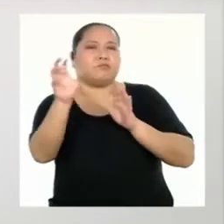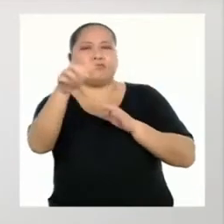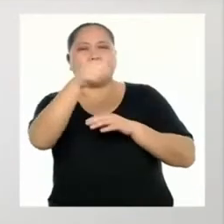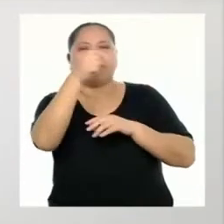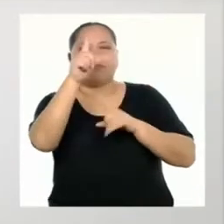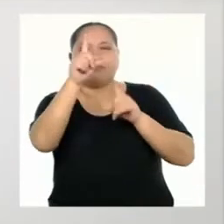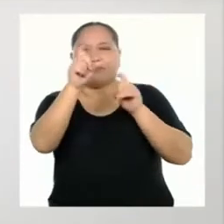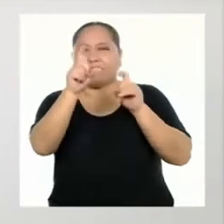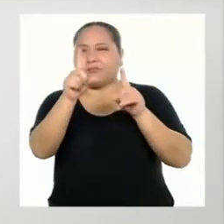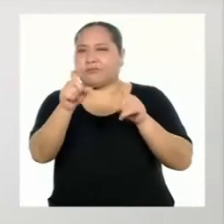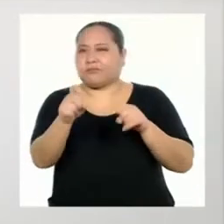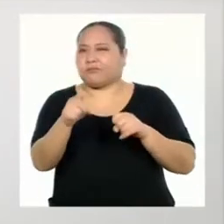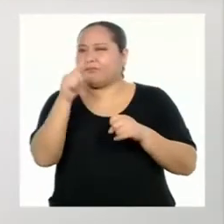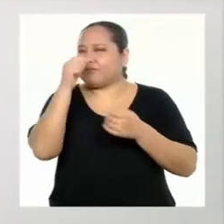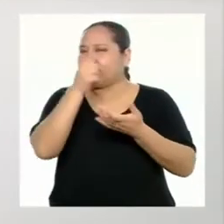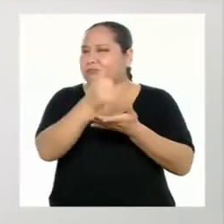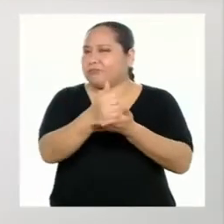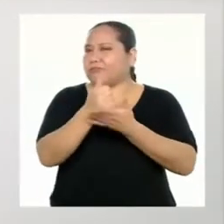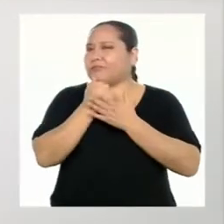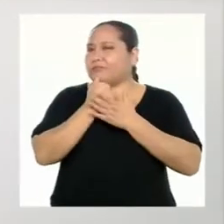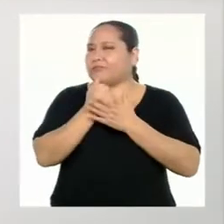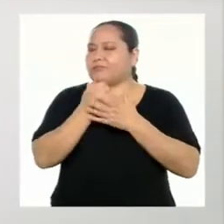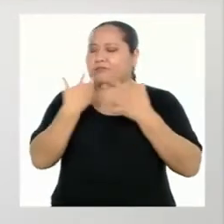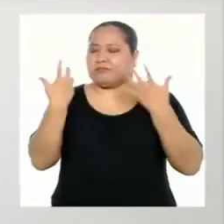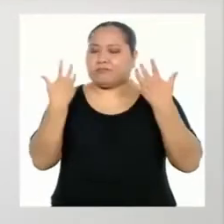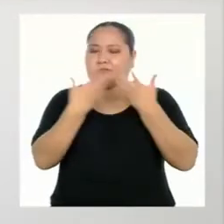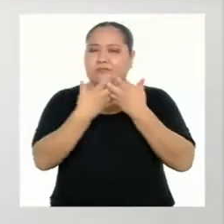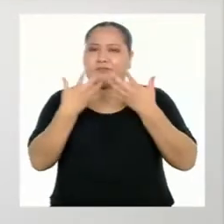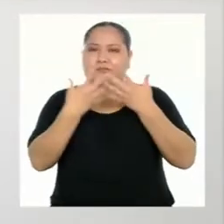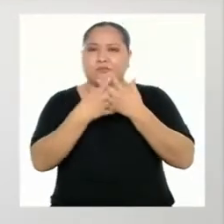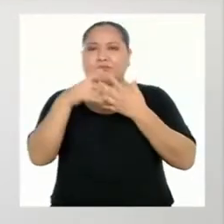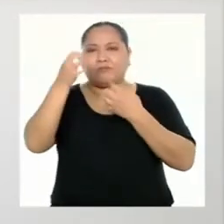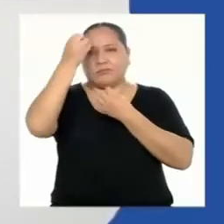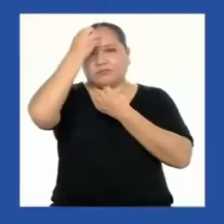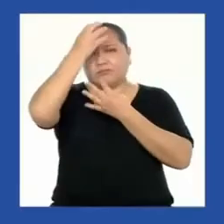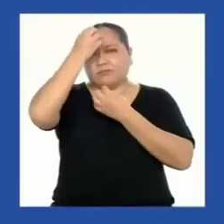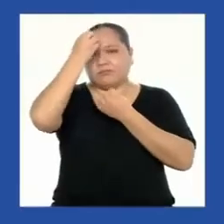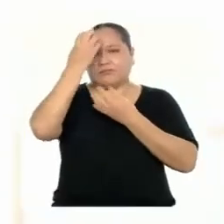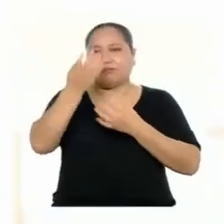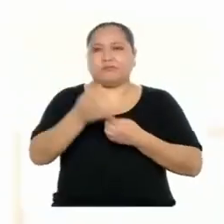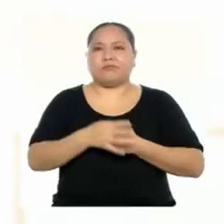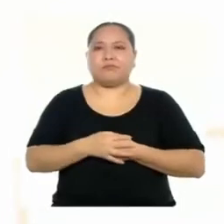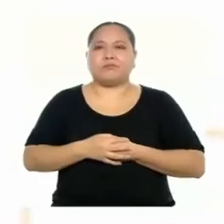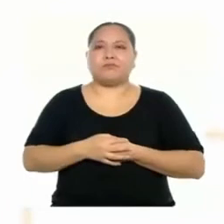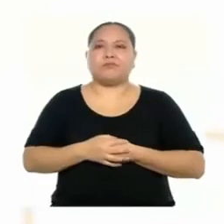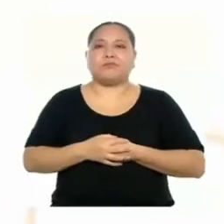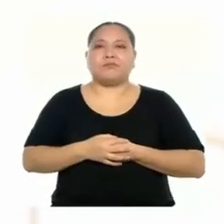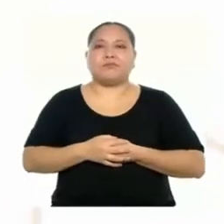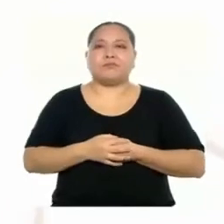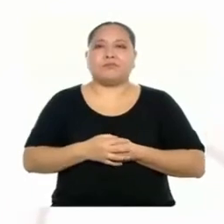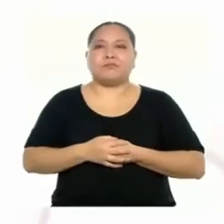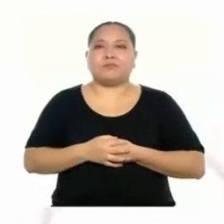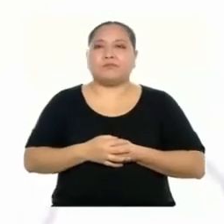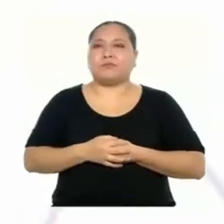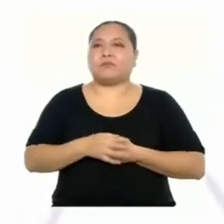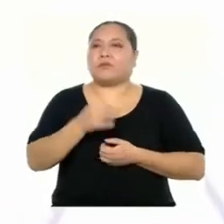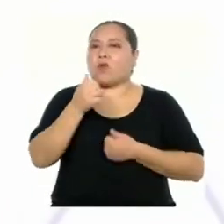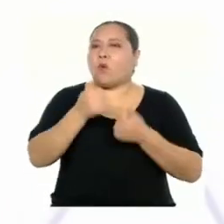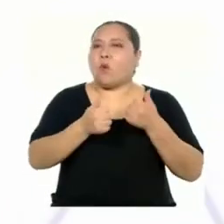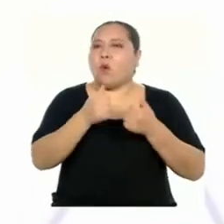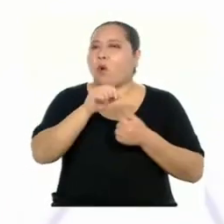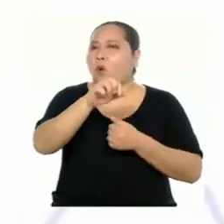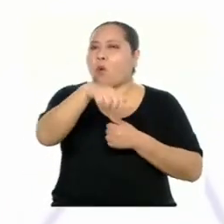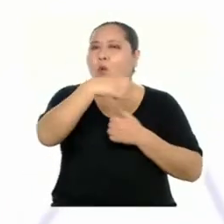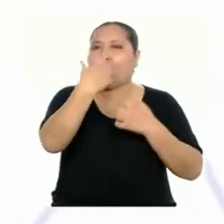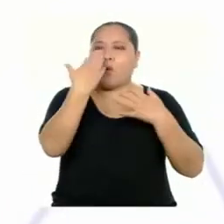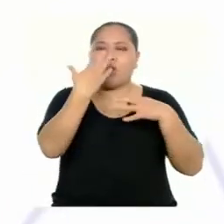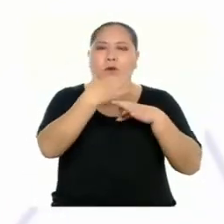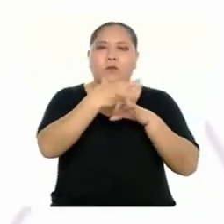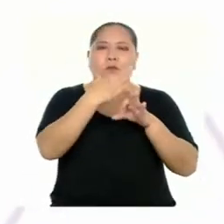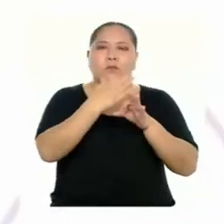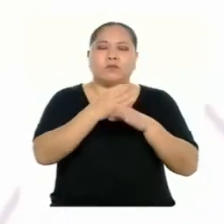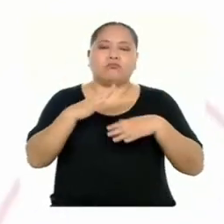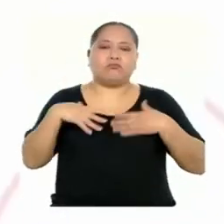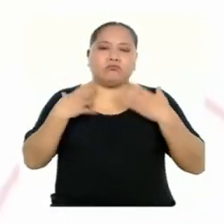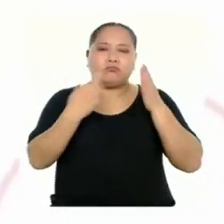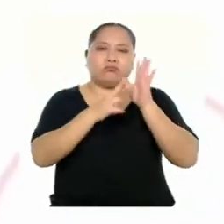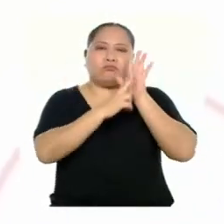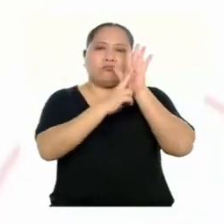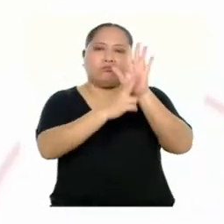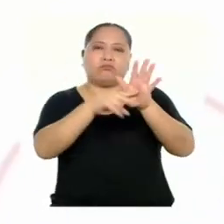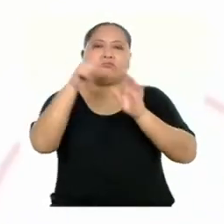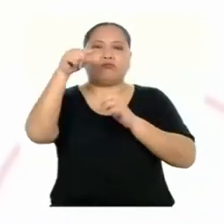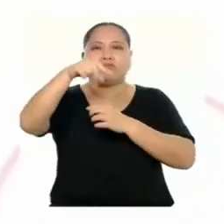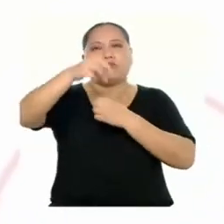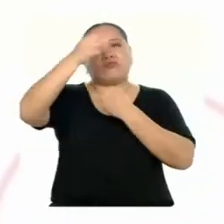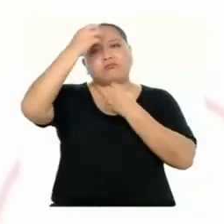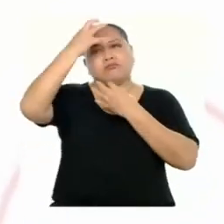pregunta más que nos ayudará a relacionar la información. ¿De qué otra forma podemos representar